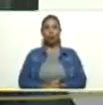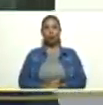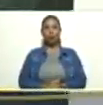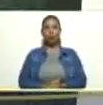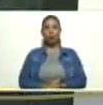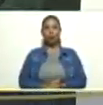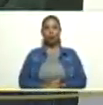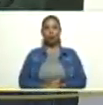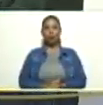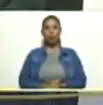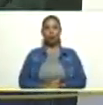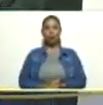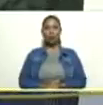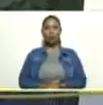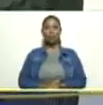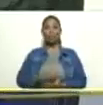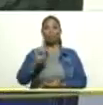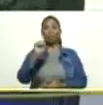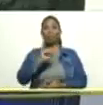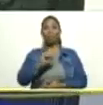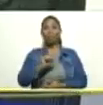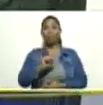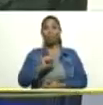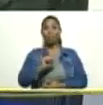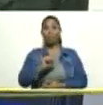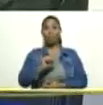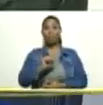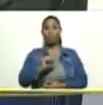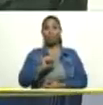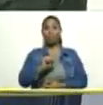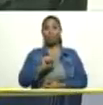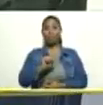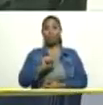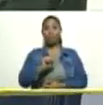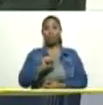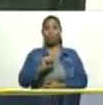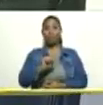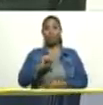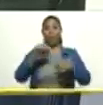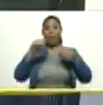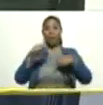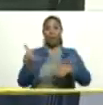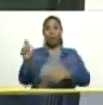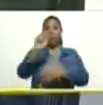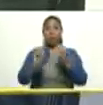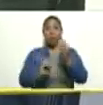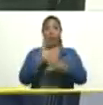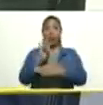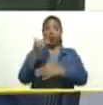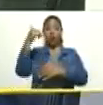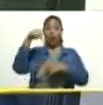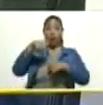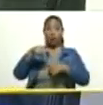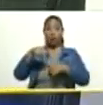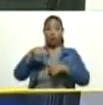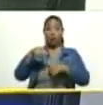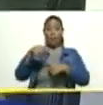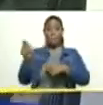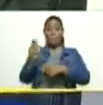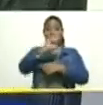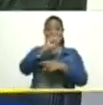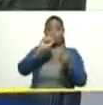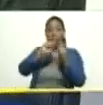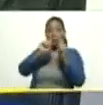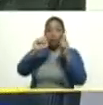Sí, ahora sí. Mi guarda, sí, efectivamente, ya el mes de mayo se caracteriza por ser el mes de transición